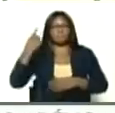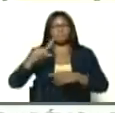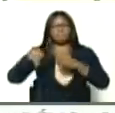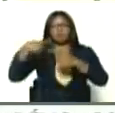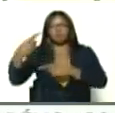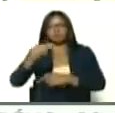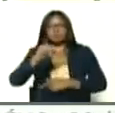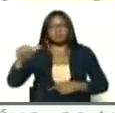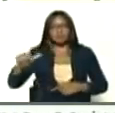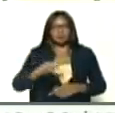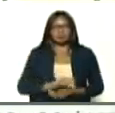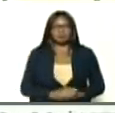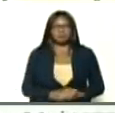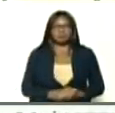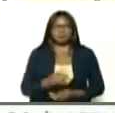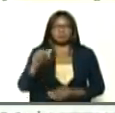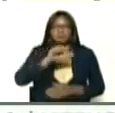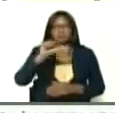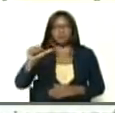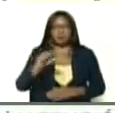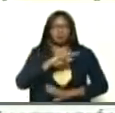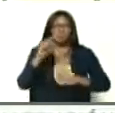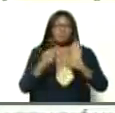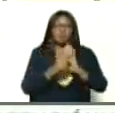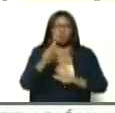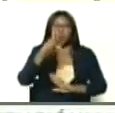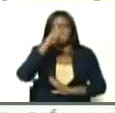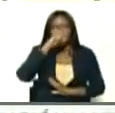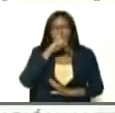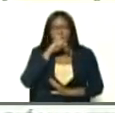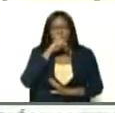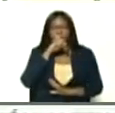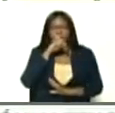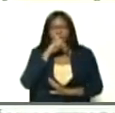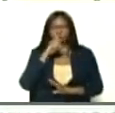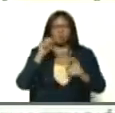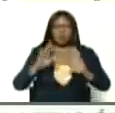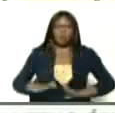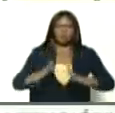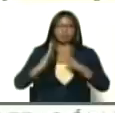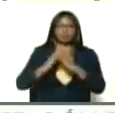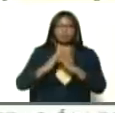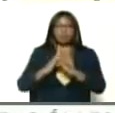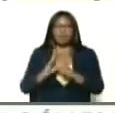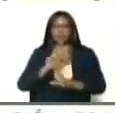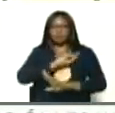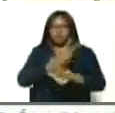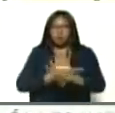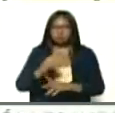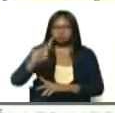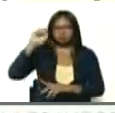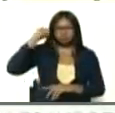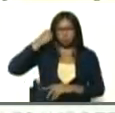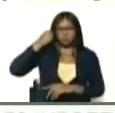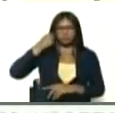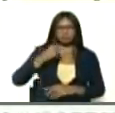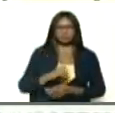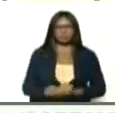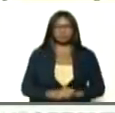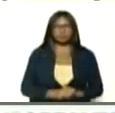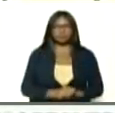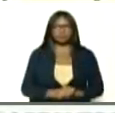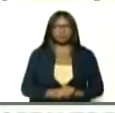semana, se cumplió un año de la cuarentena radical, ¿se acuerdan? ¿Qué